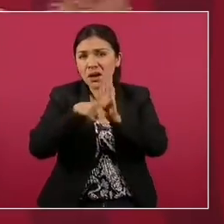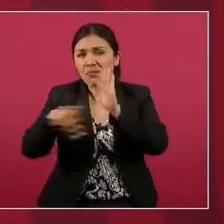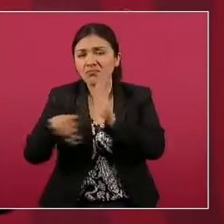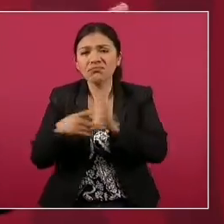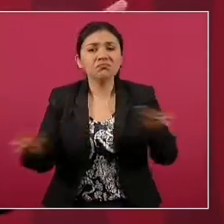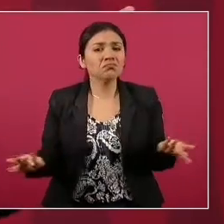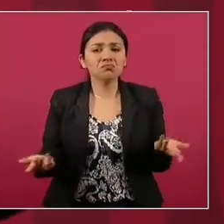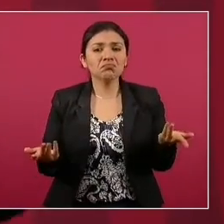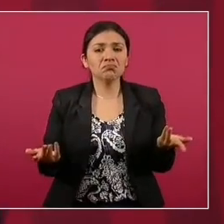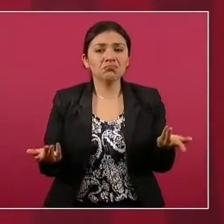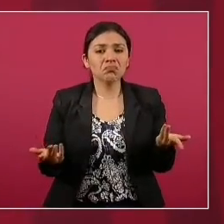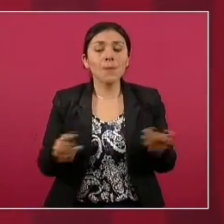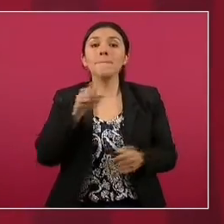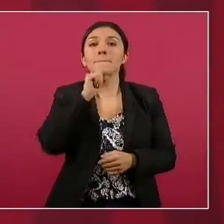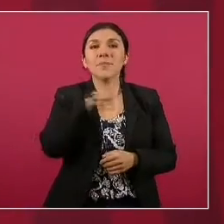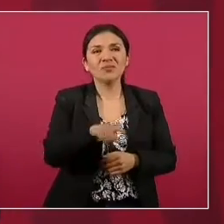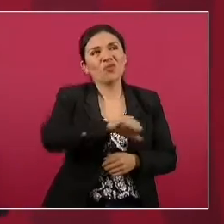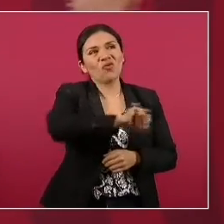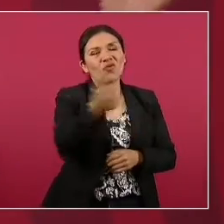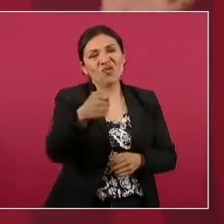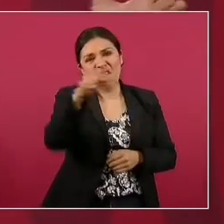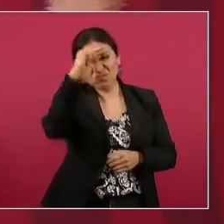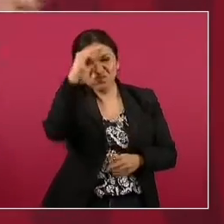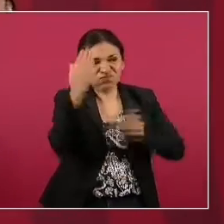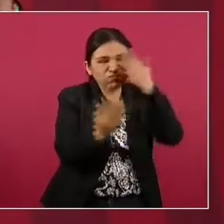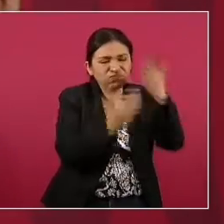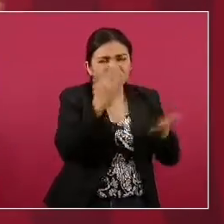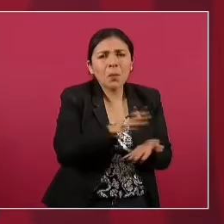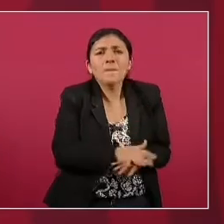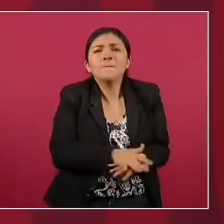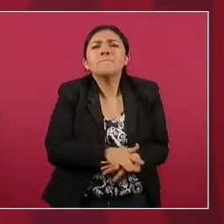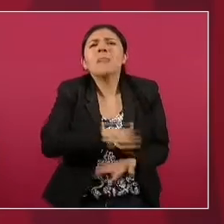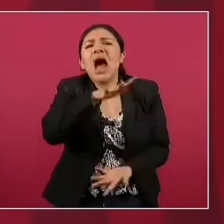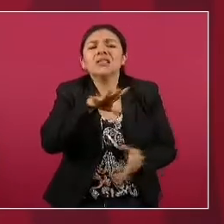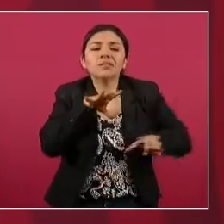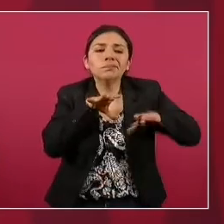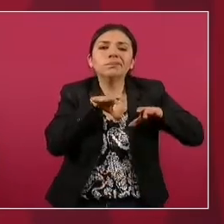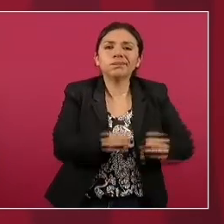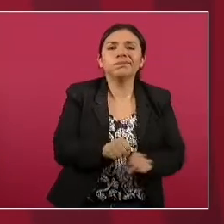igual de la intelectualidad. La mayoría está cooptada.